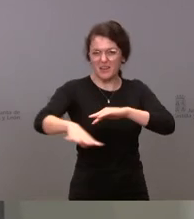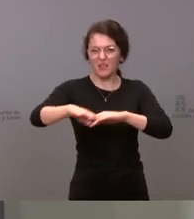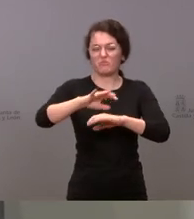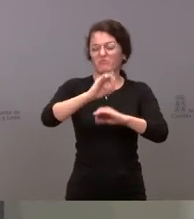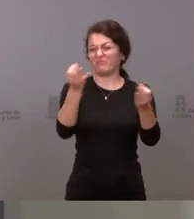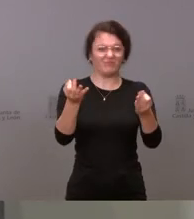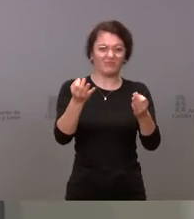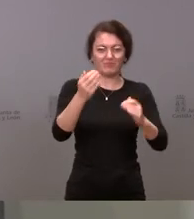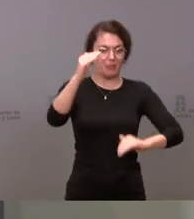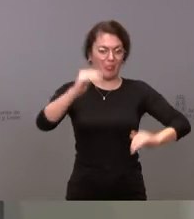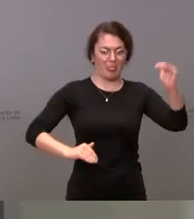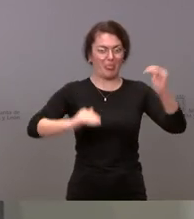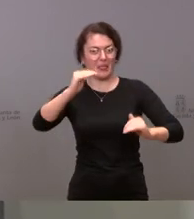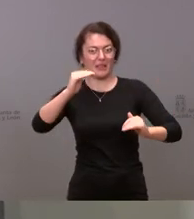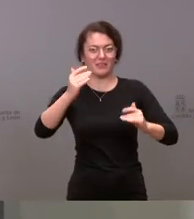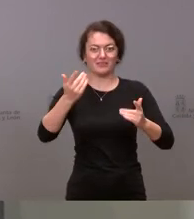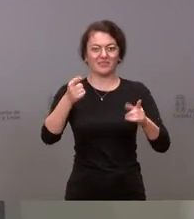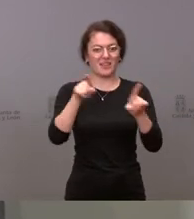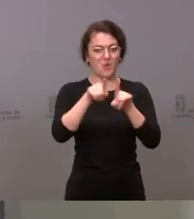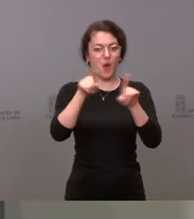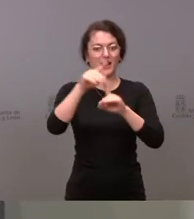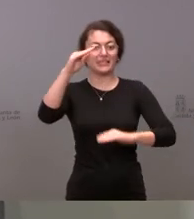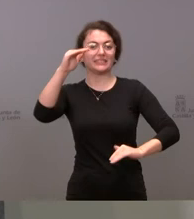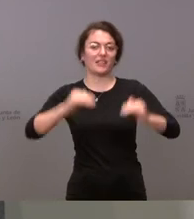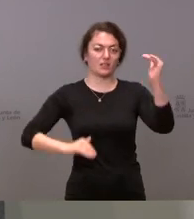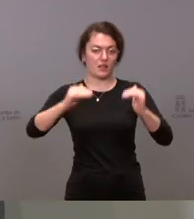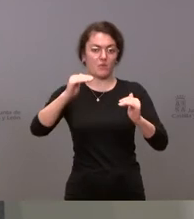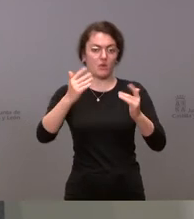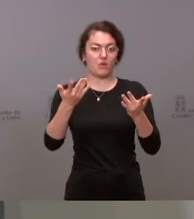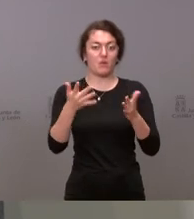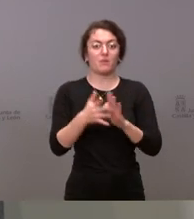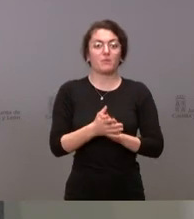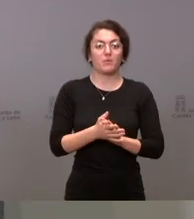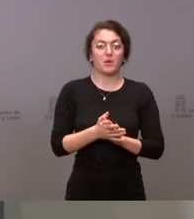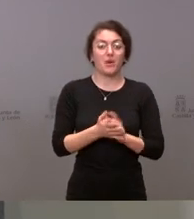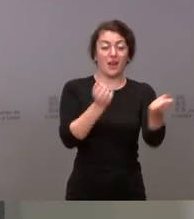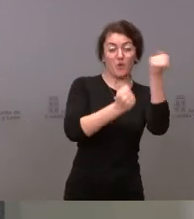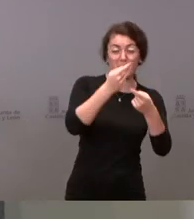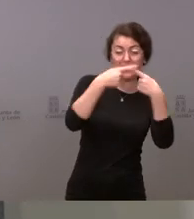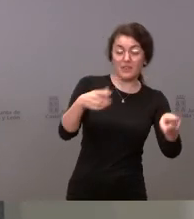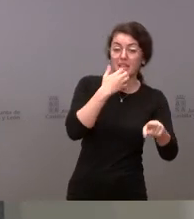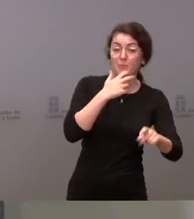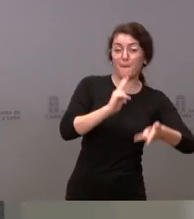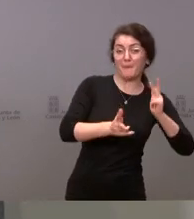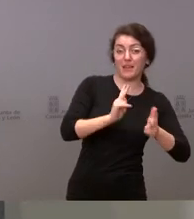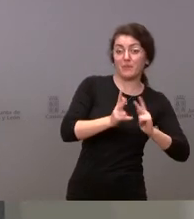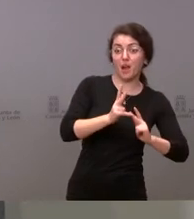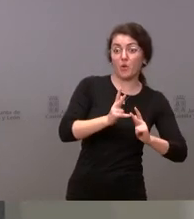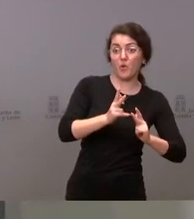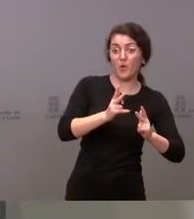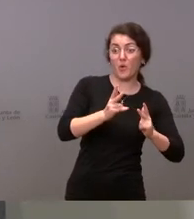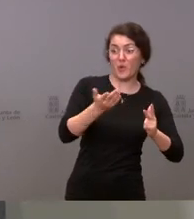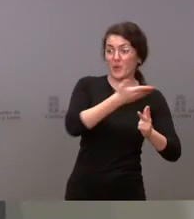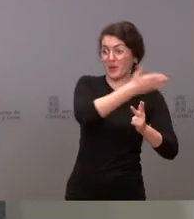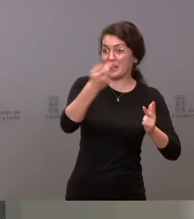contra 80. Eso es un desequilibrio. Fiscalidad diferente como existe en el País Vasco con el resto del mundo.